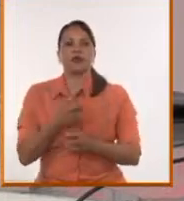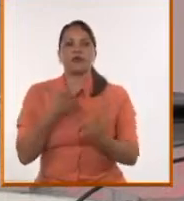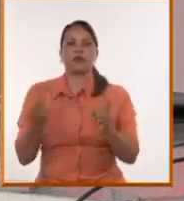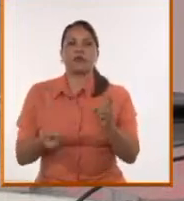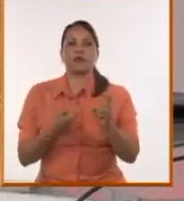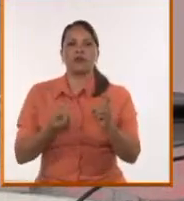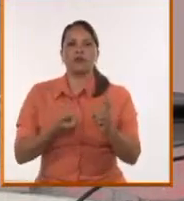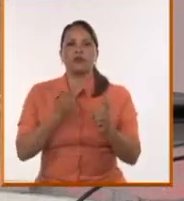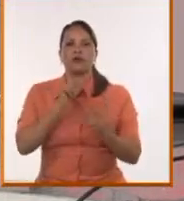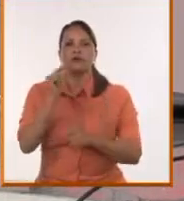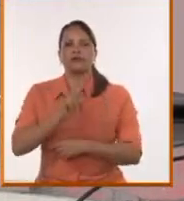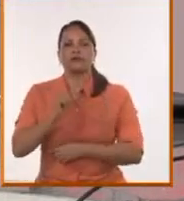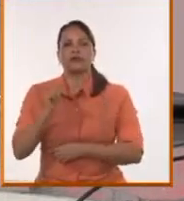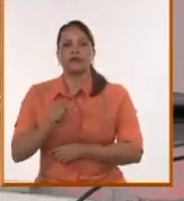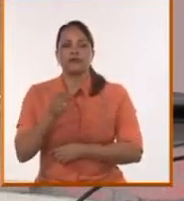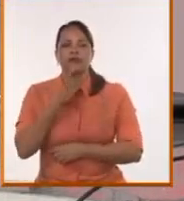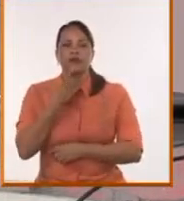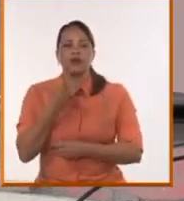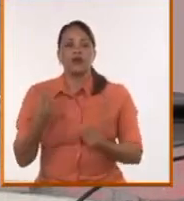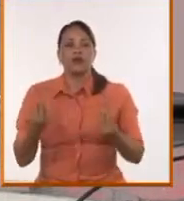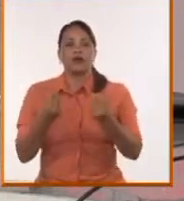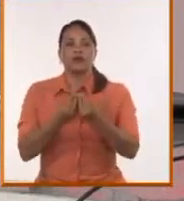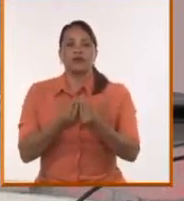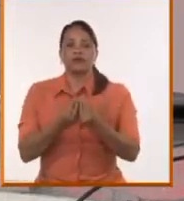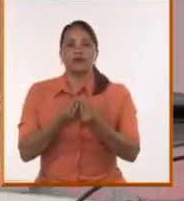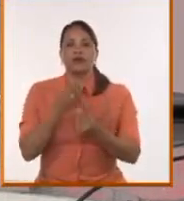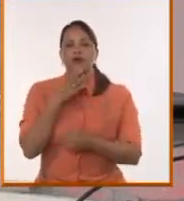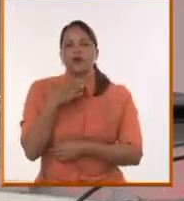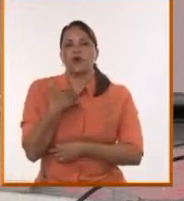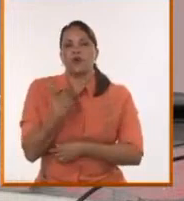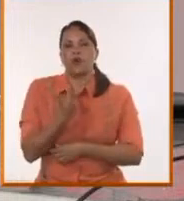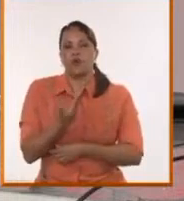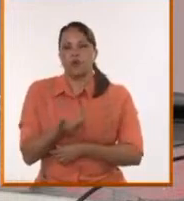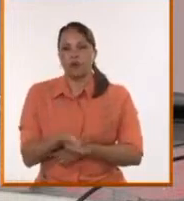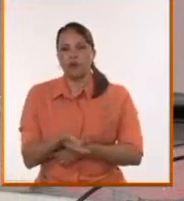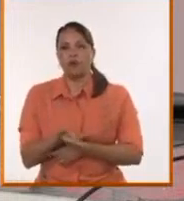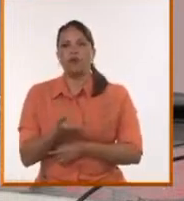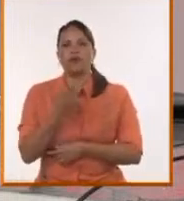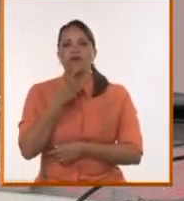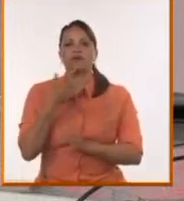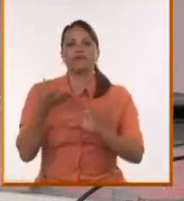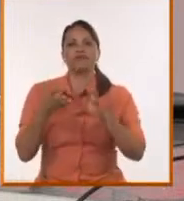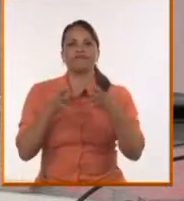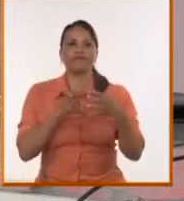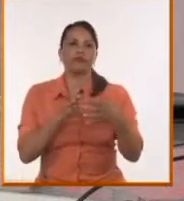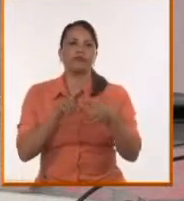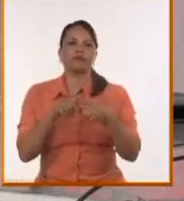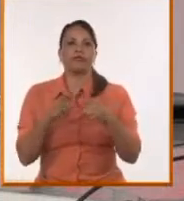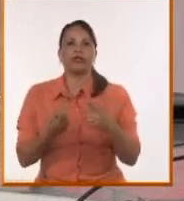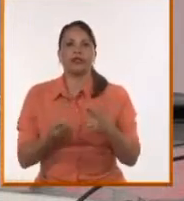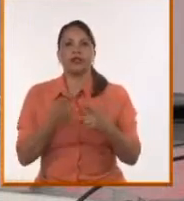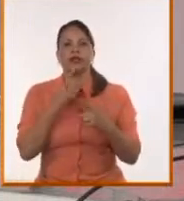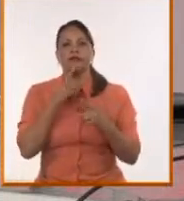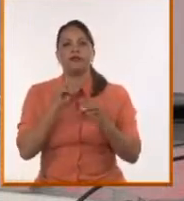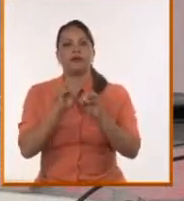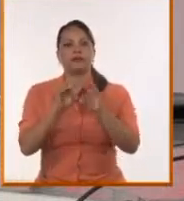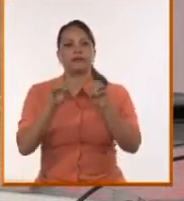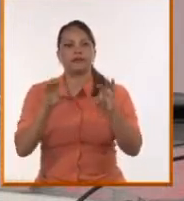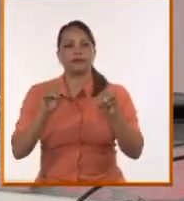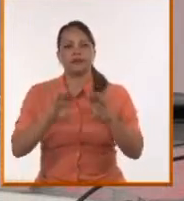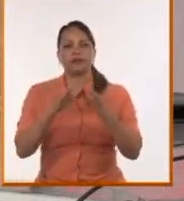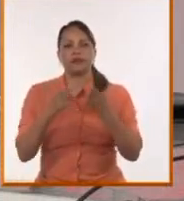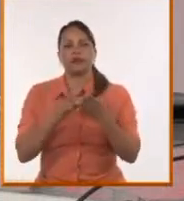comunicacional, cómo aunar fuerzas, cómo buscar también maneras de llegar a las audiencias con nuestros